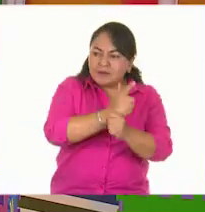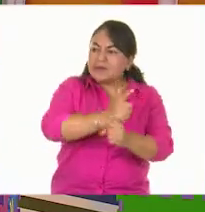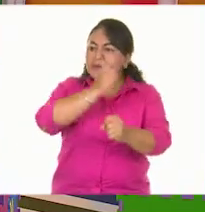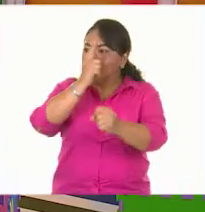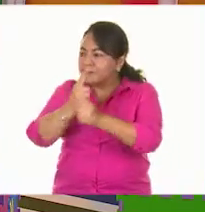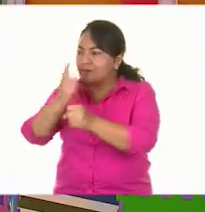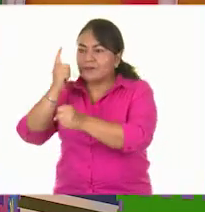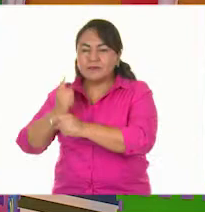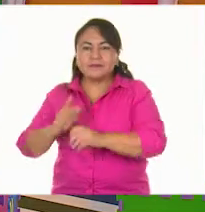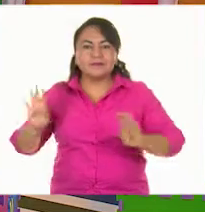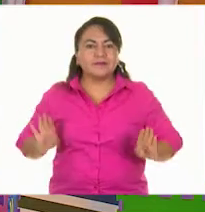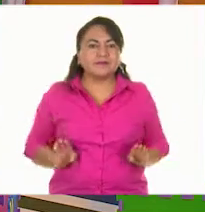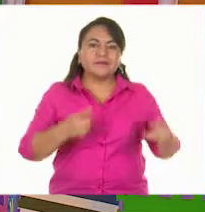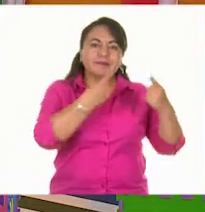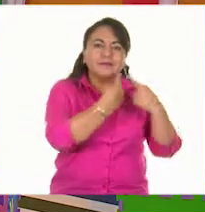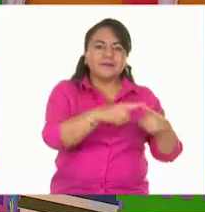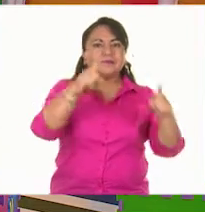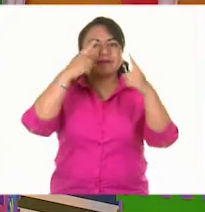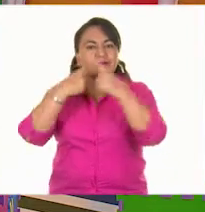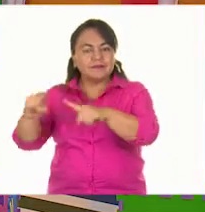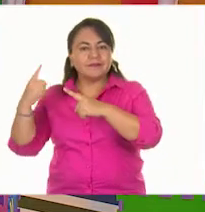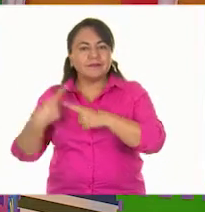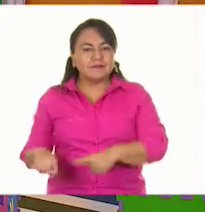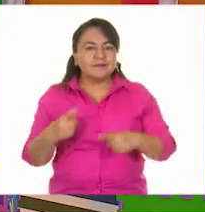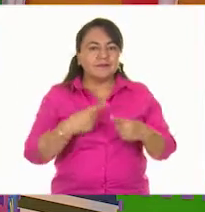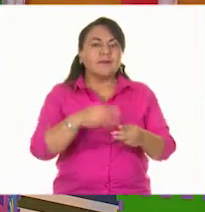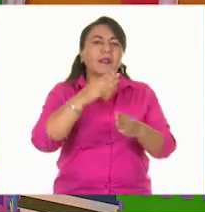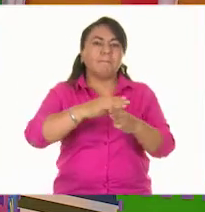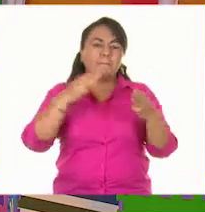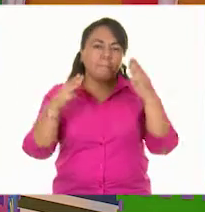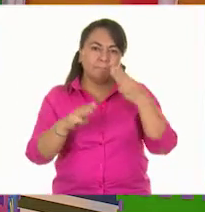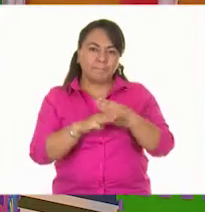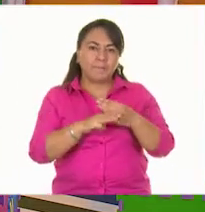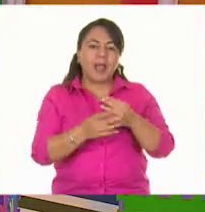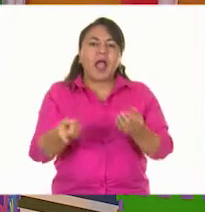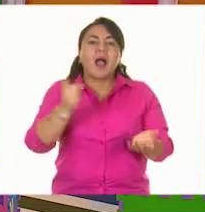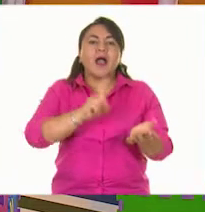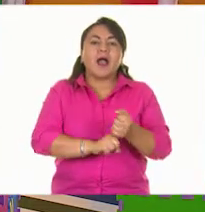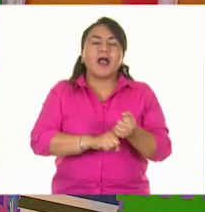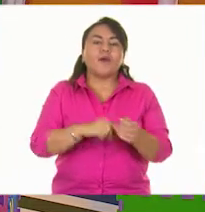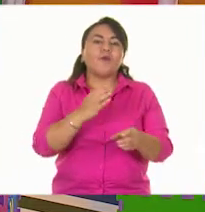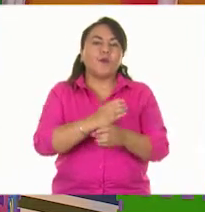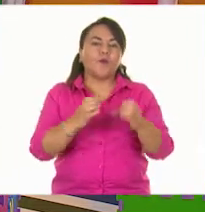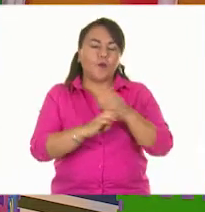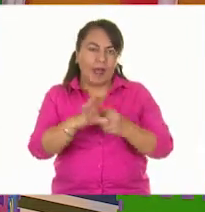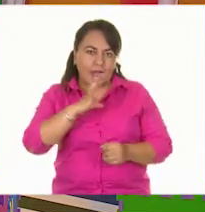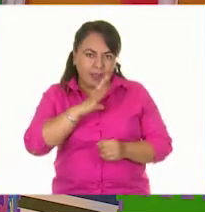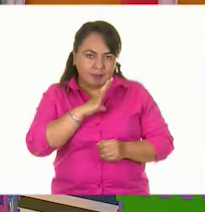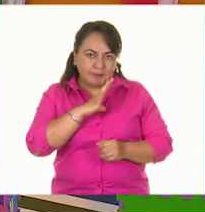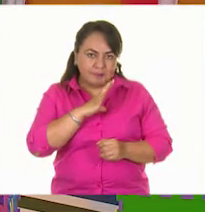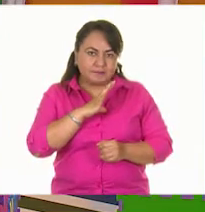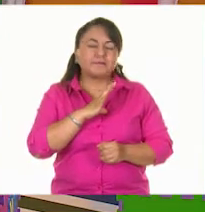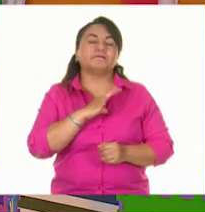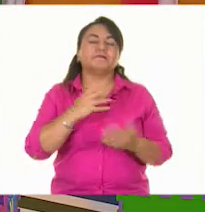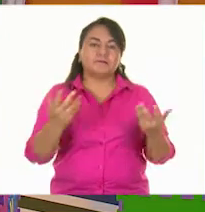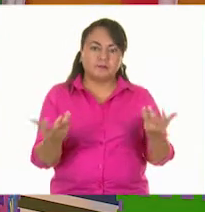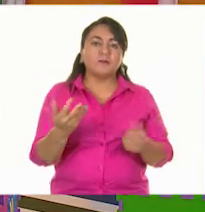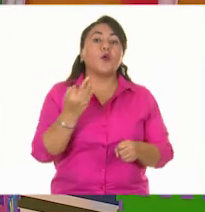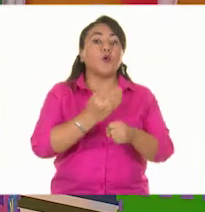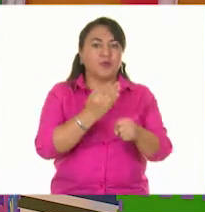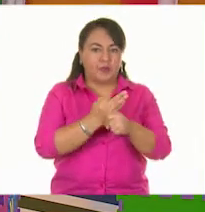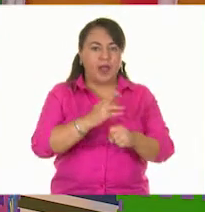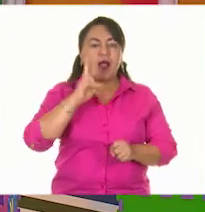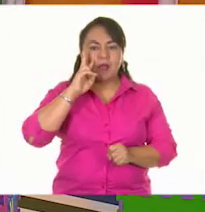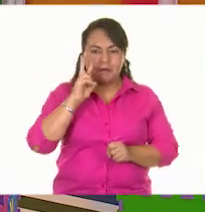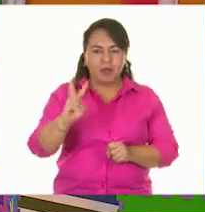estas características de acuerdo a los materiales que contengan los objetos. Entonces, vamos a